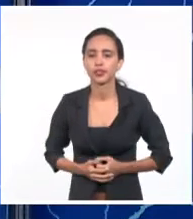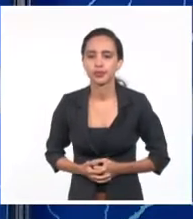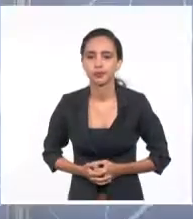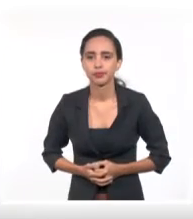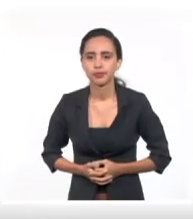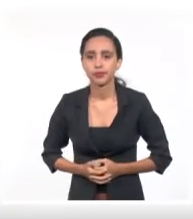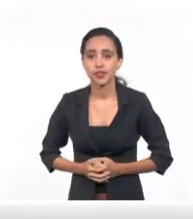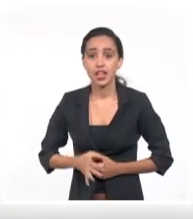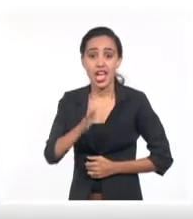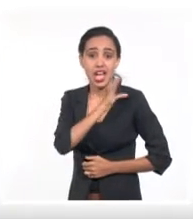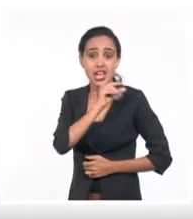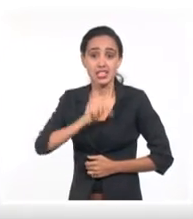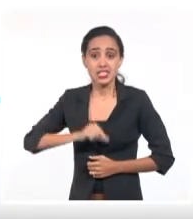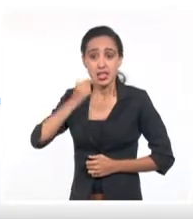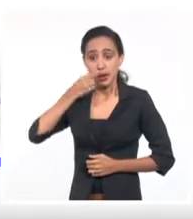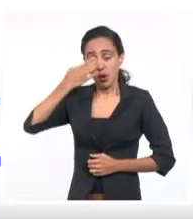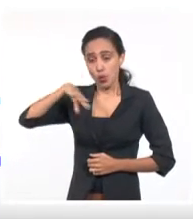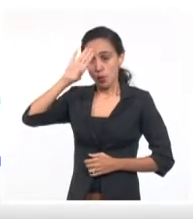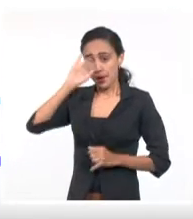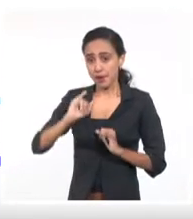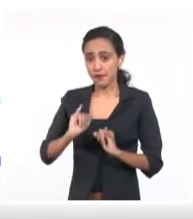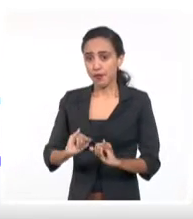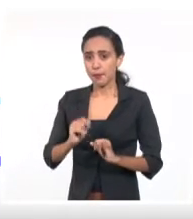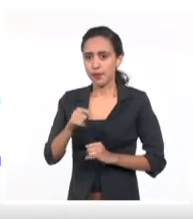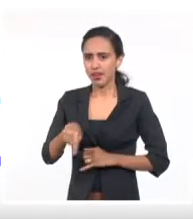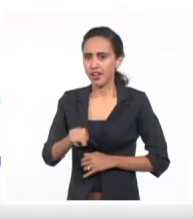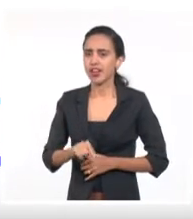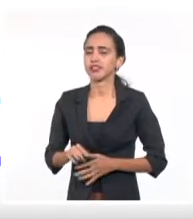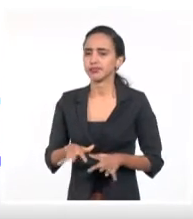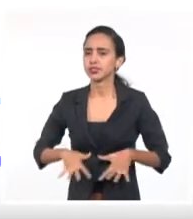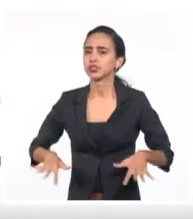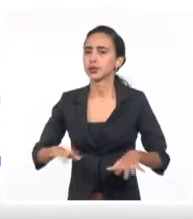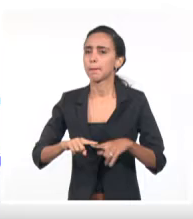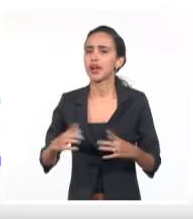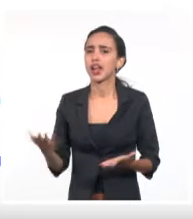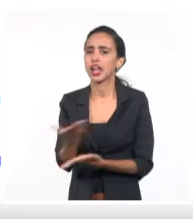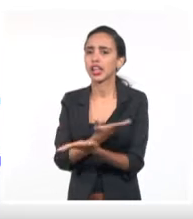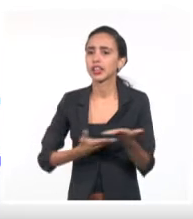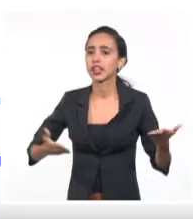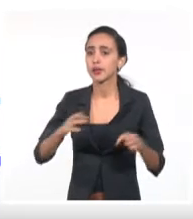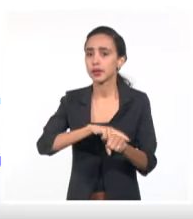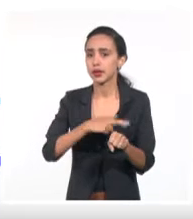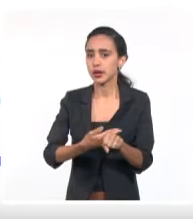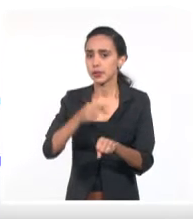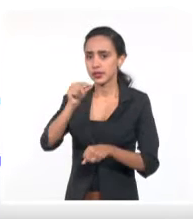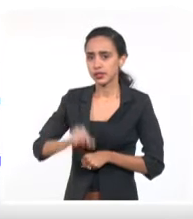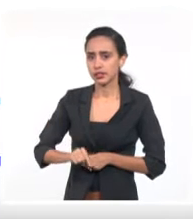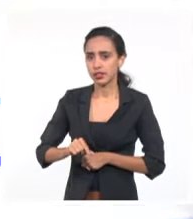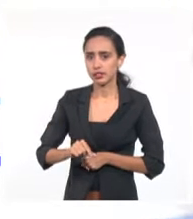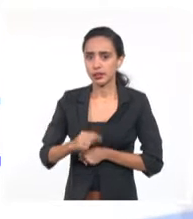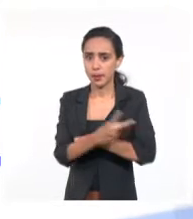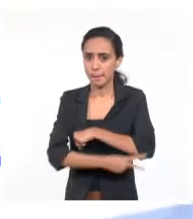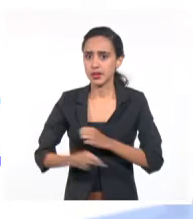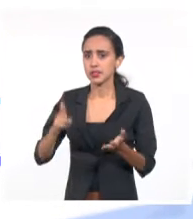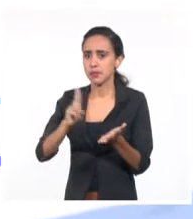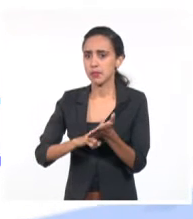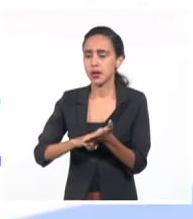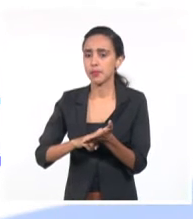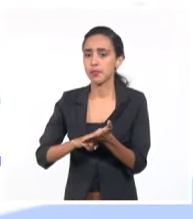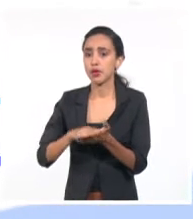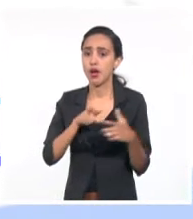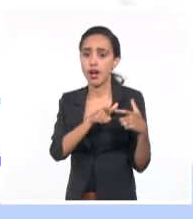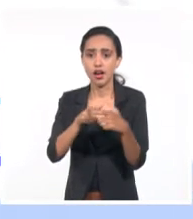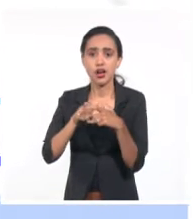La Cancillería cubana informa que el encuentro aspira a ser escenario para el intercambio entre representantes de Estados miembros, asociados y